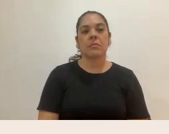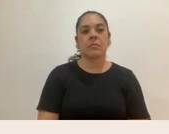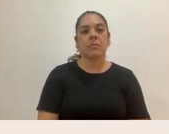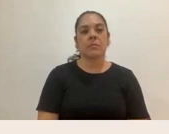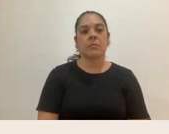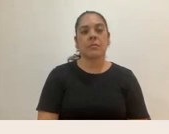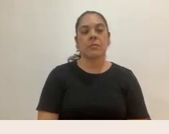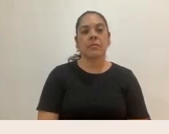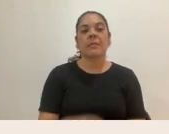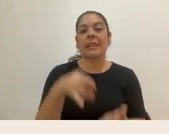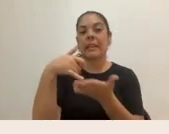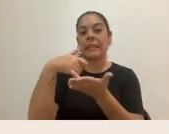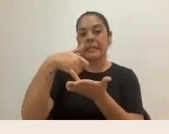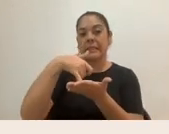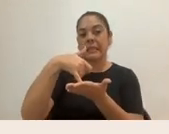Debilidad